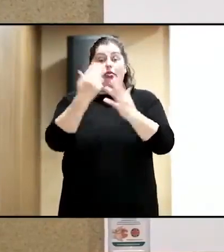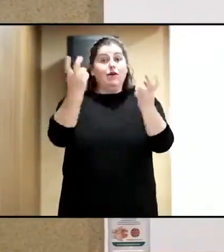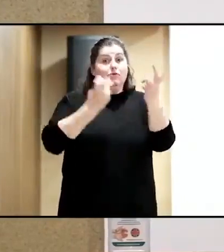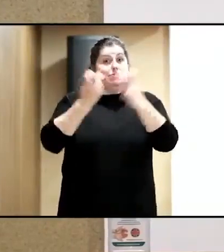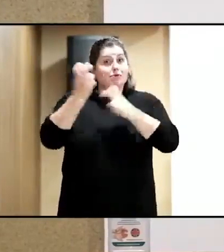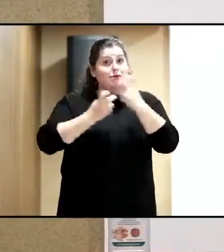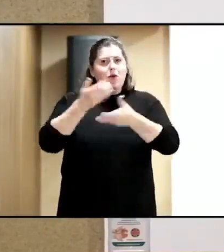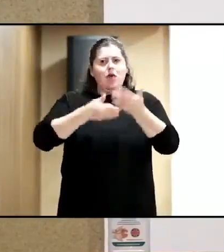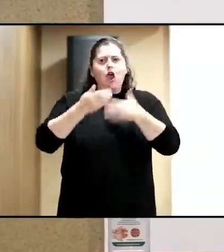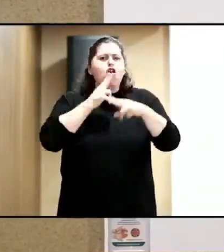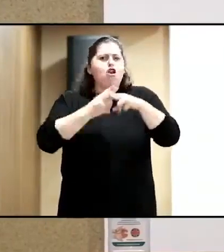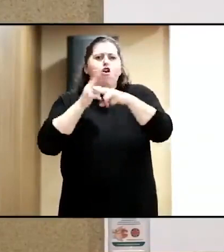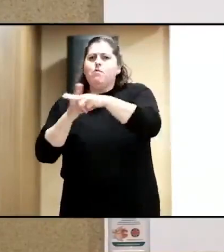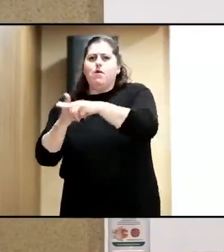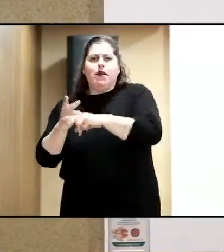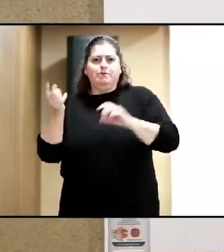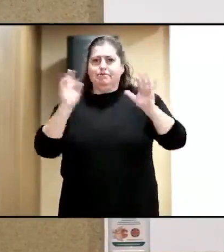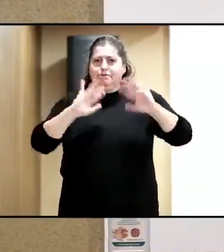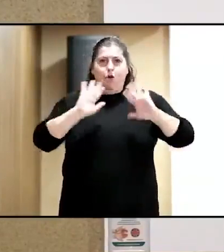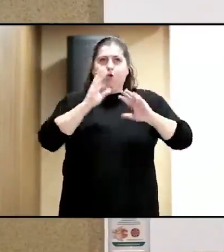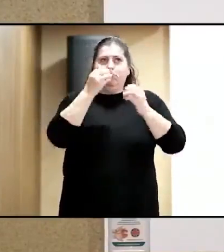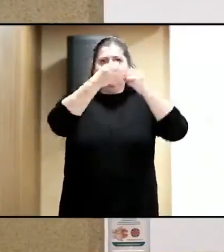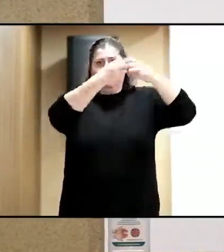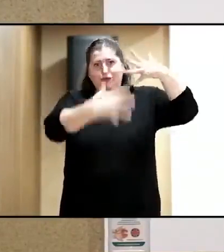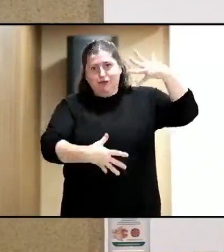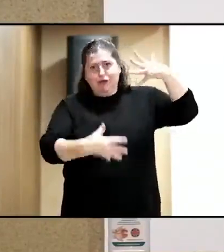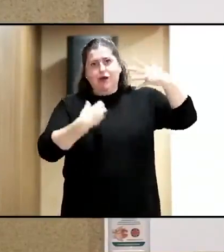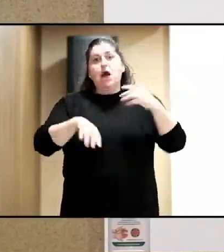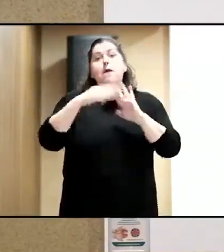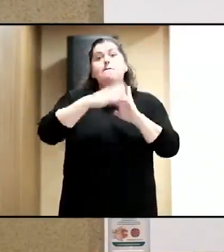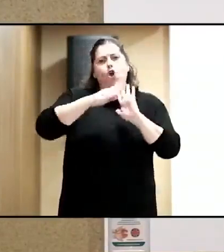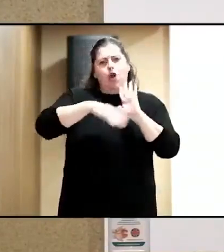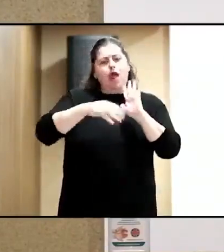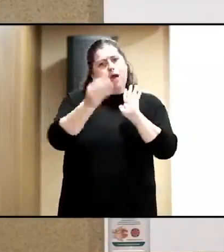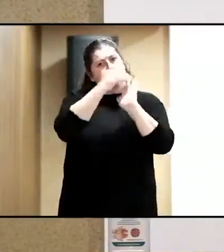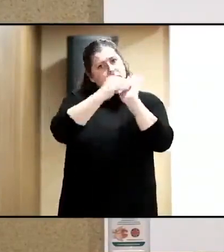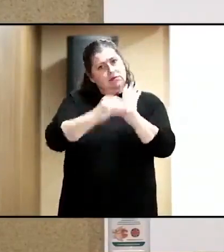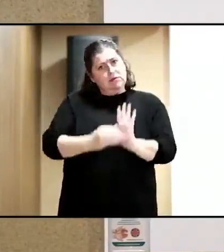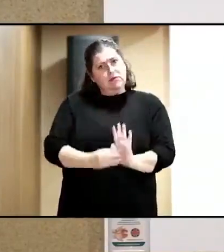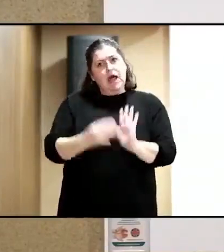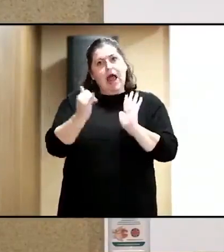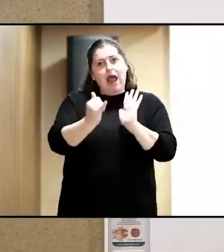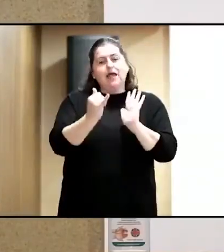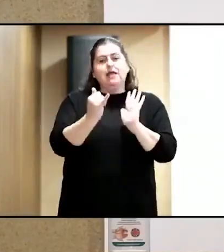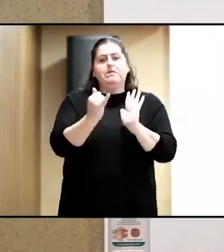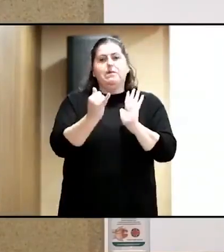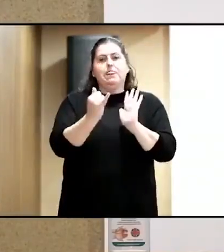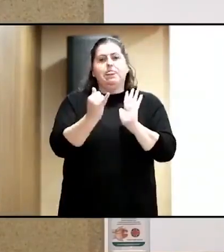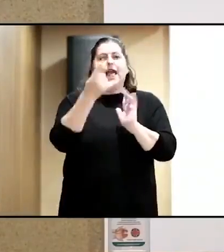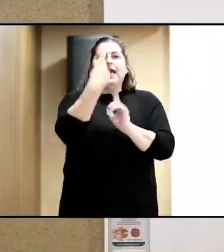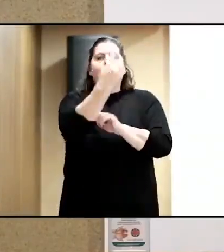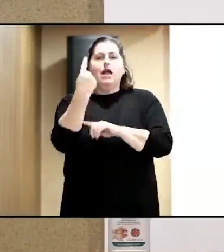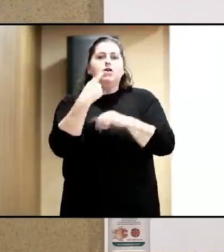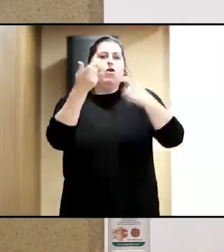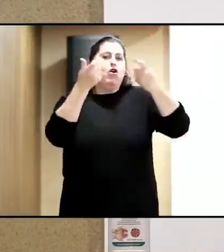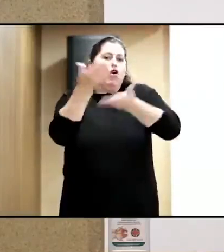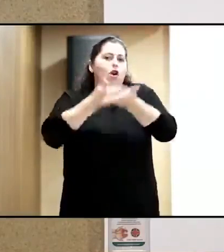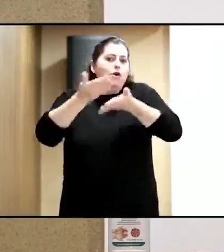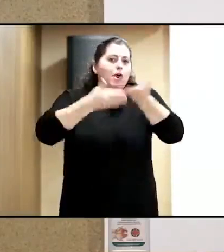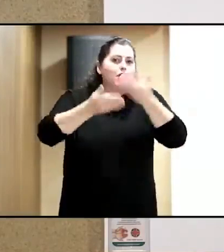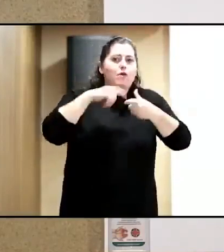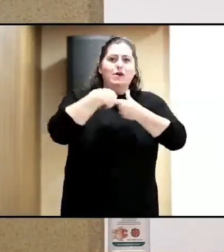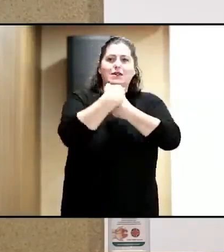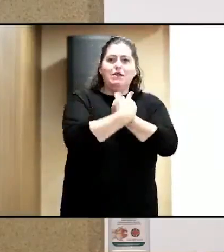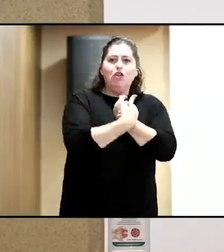No los voy a nombrar porque son muchísimos. En el programa sí que están recogidos cada una de las colaboraciones y participaciones